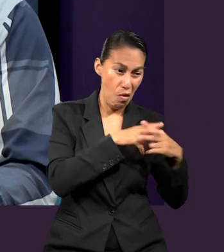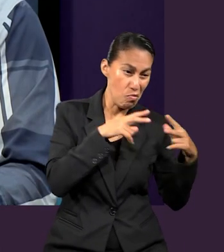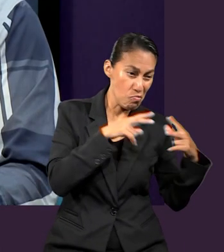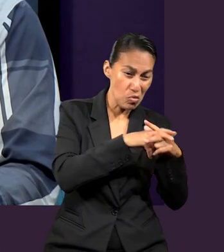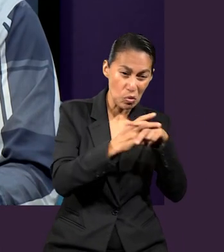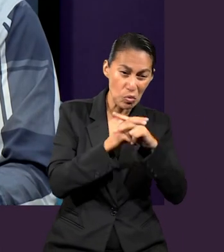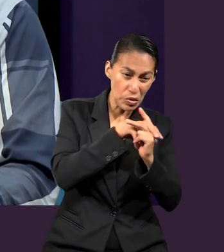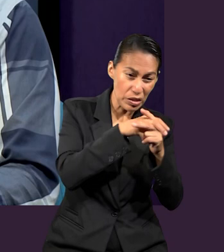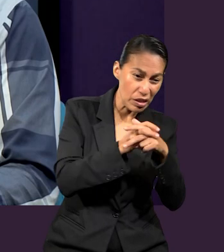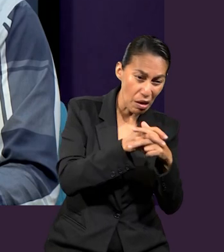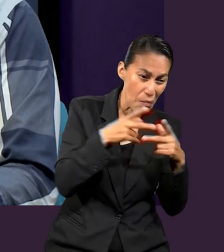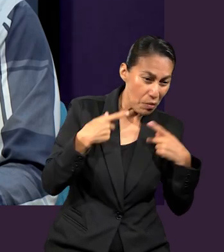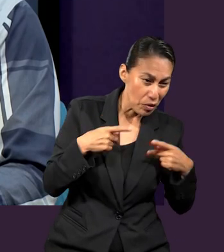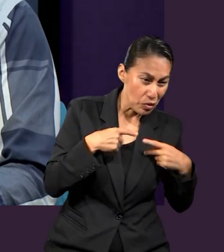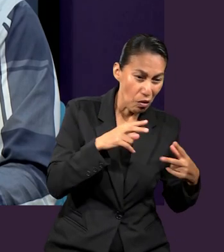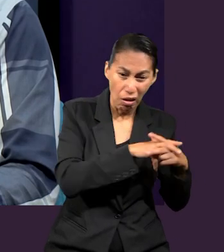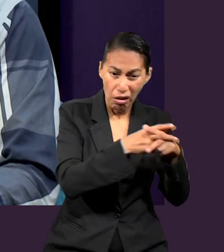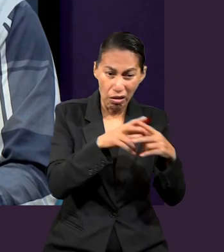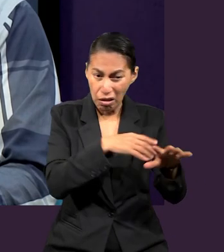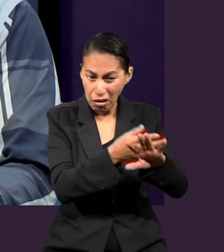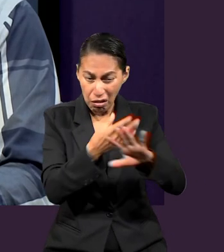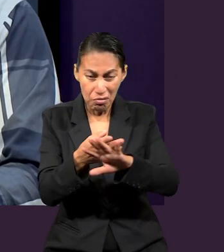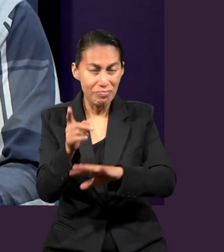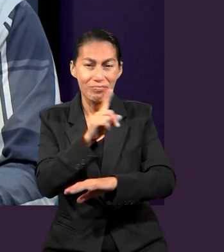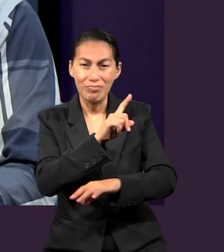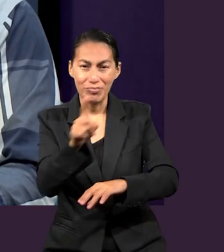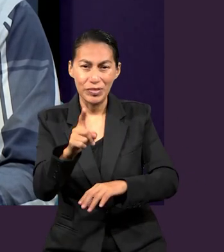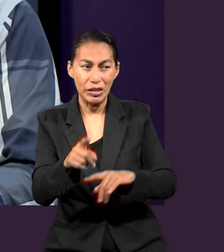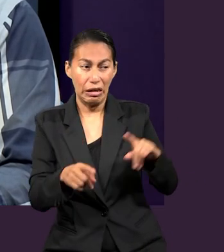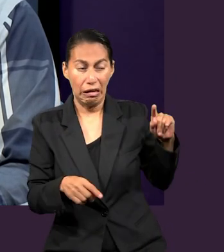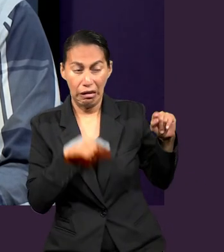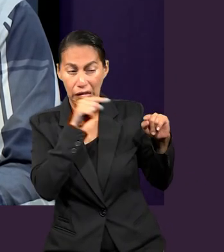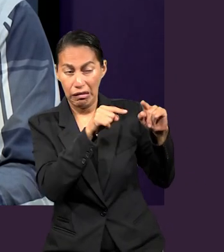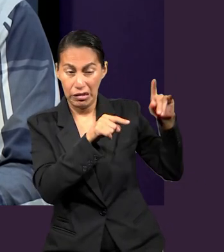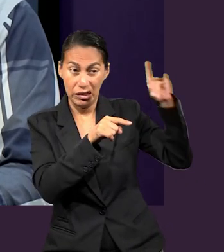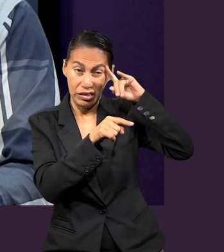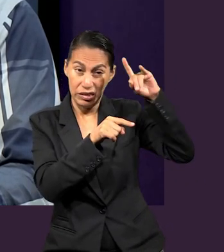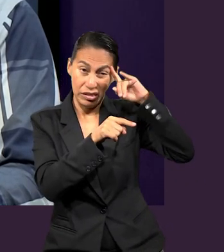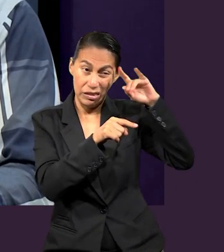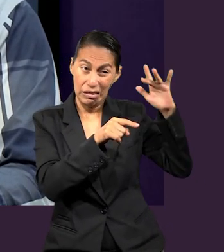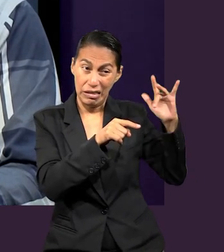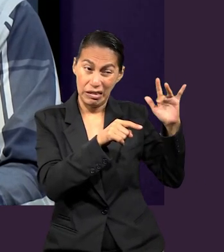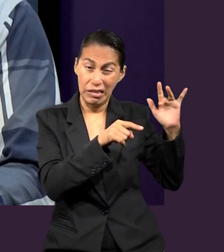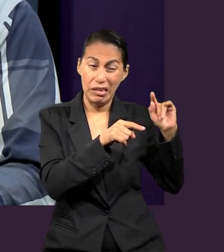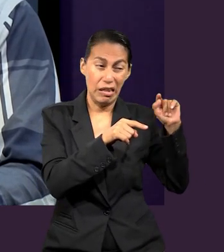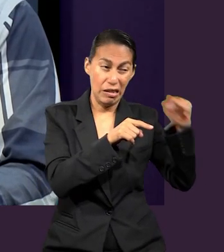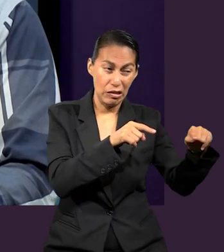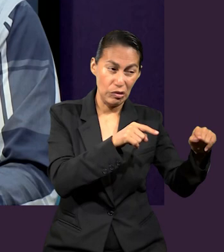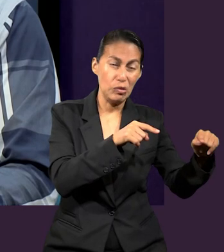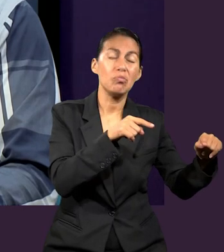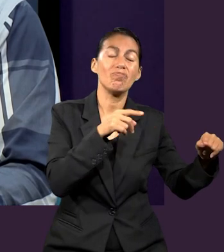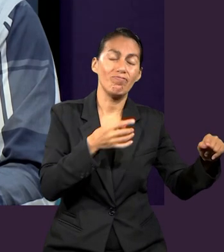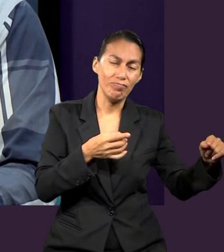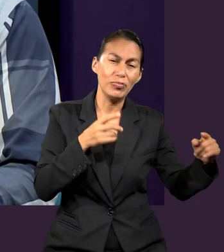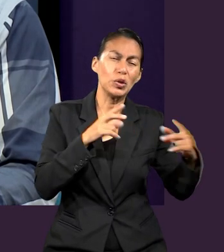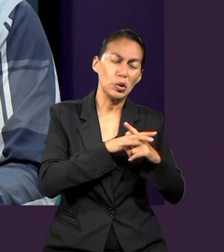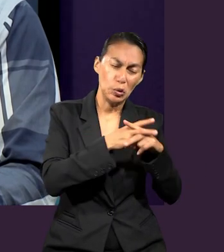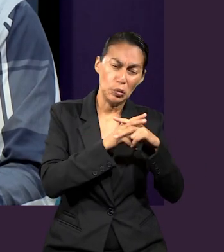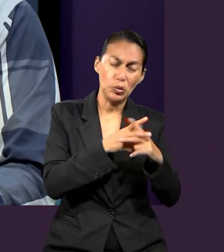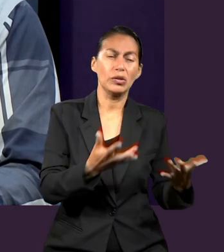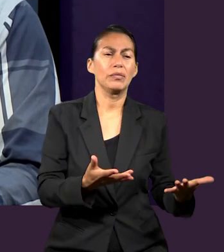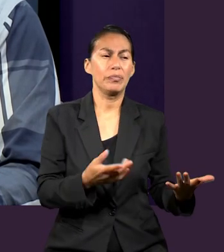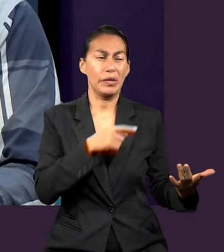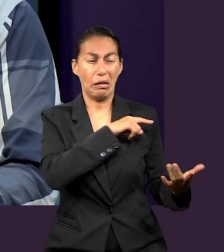sino contra principados, contra potestades, contra los gobernadores de las tinieblas de este mundo, contra